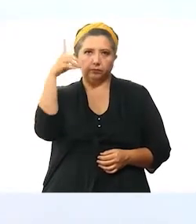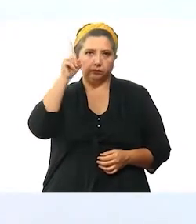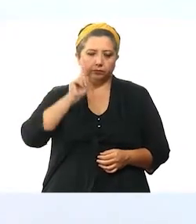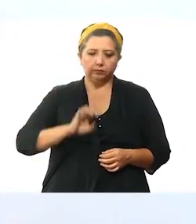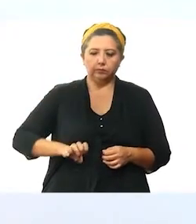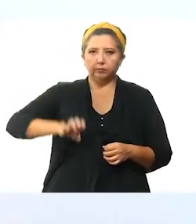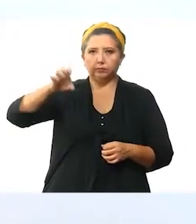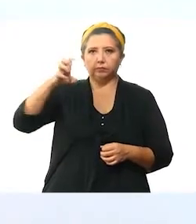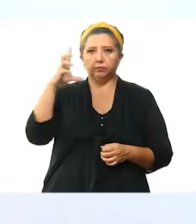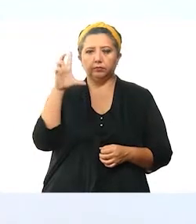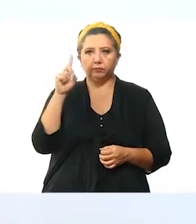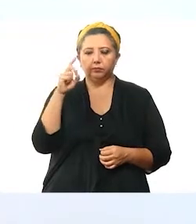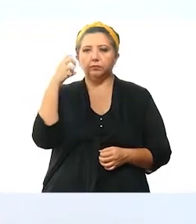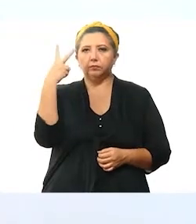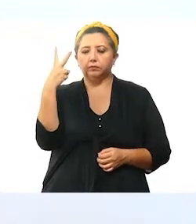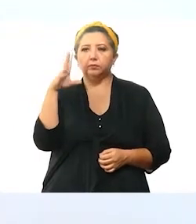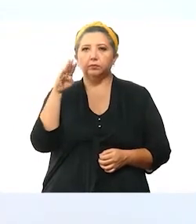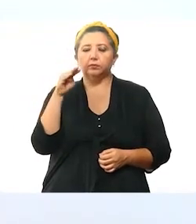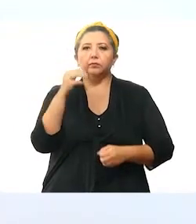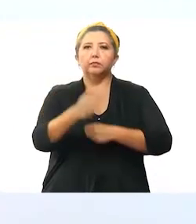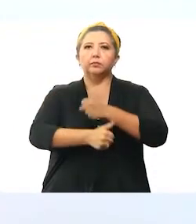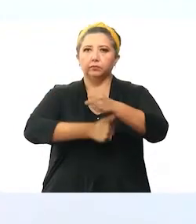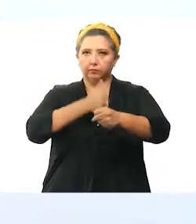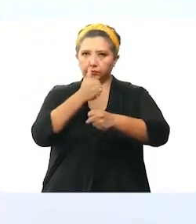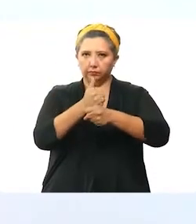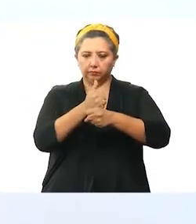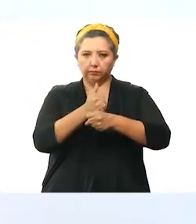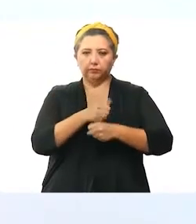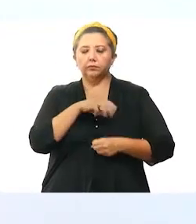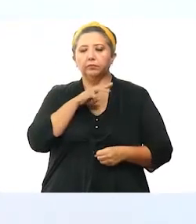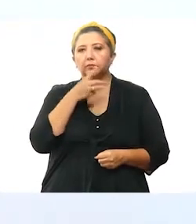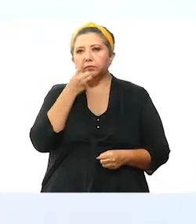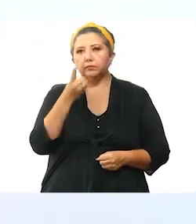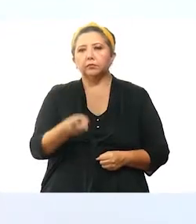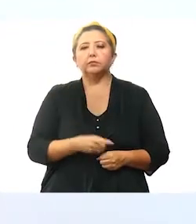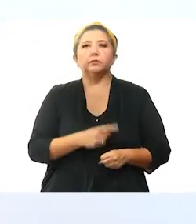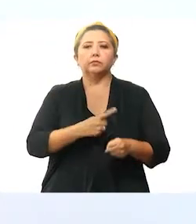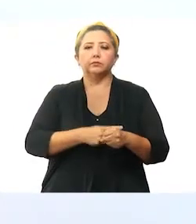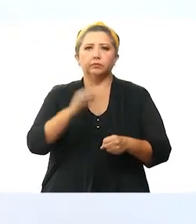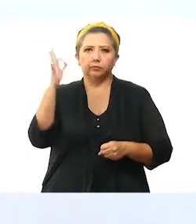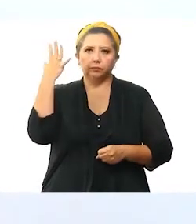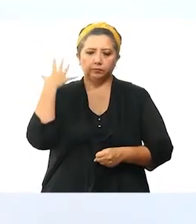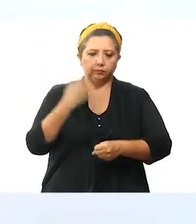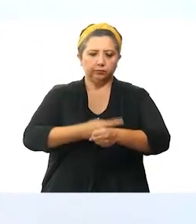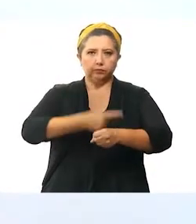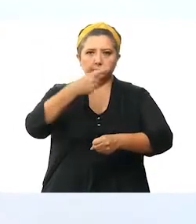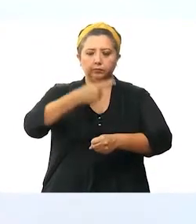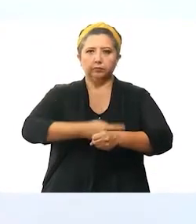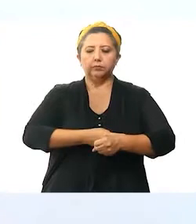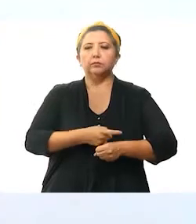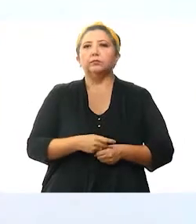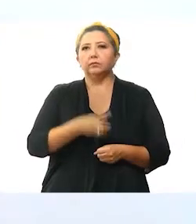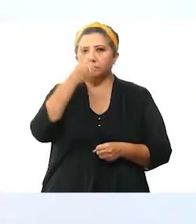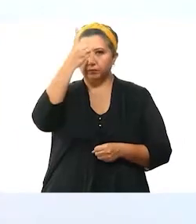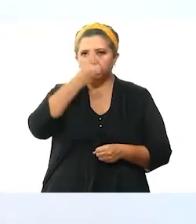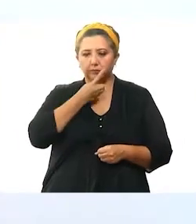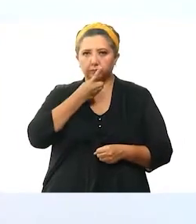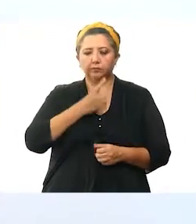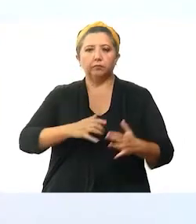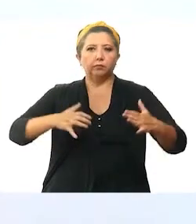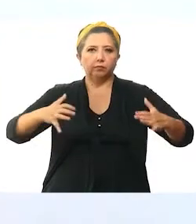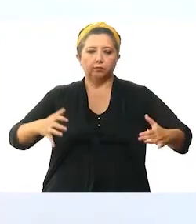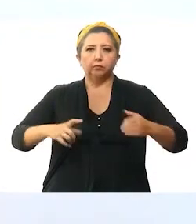Son un rango de edad de 32 a 90 años. Sus principales enfermedades fueron hipertensión arterial, diabetes,